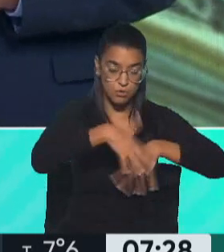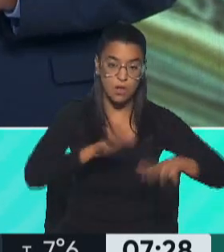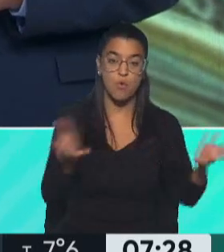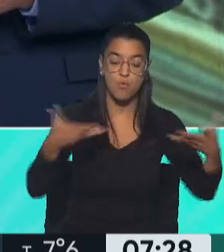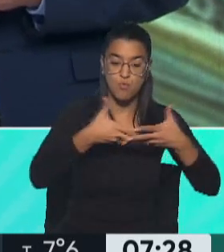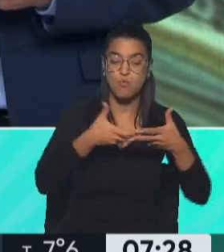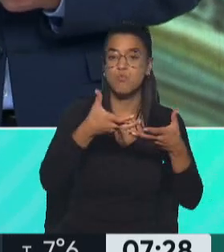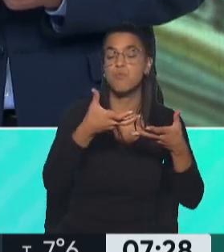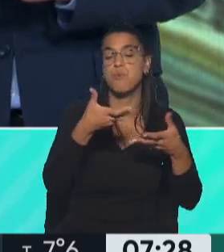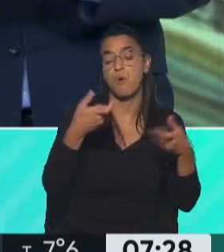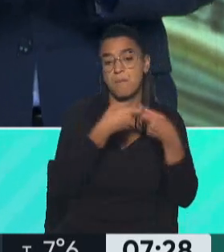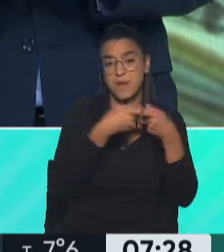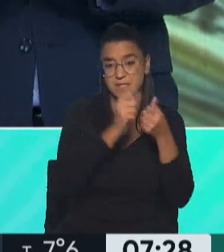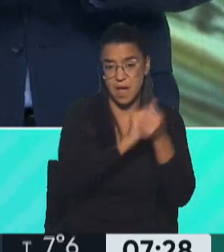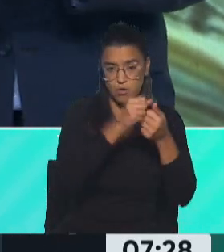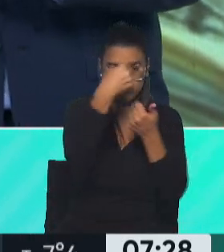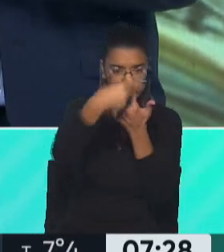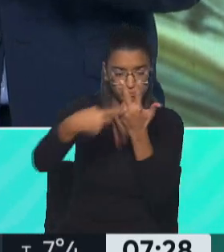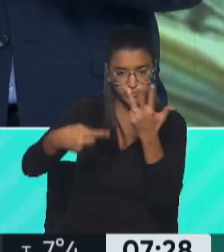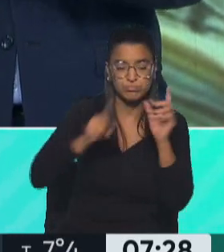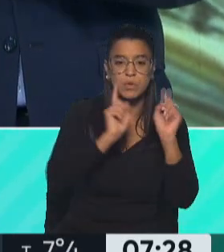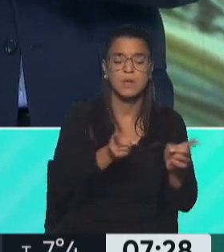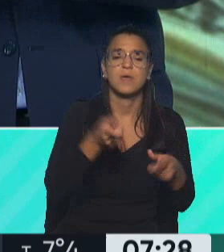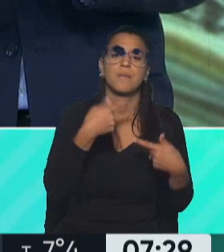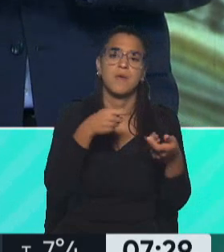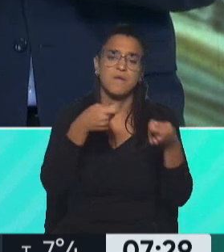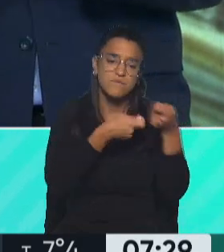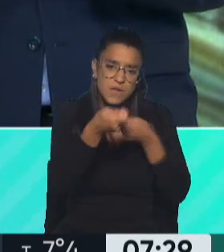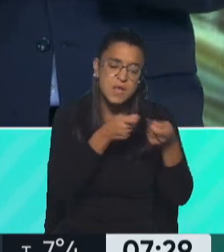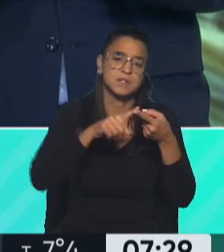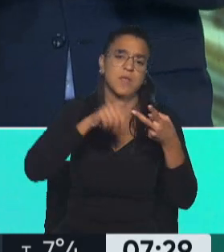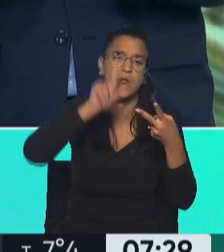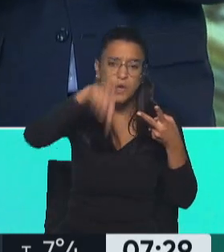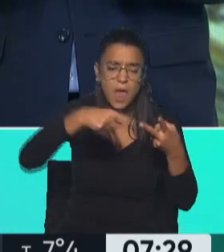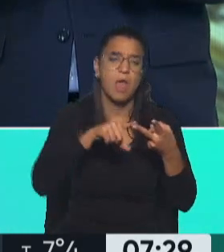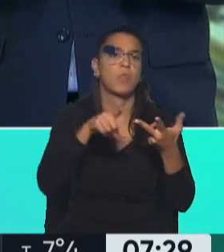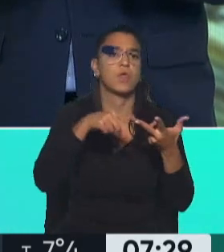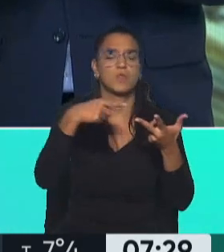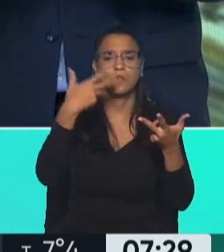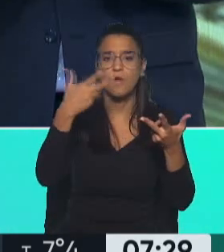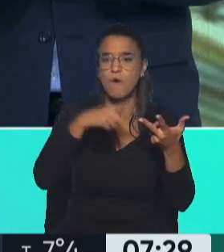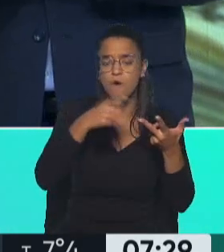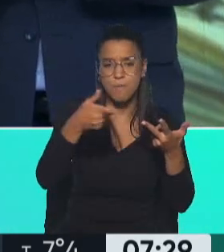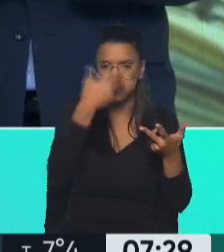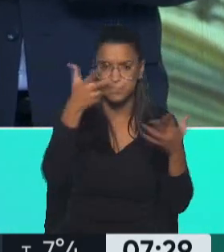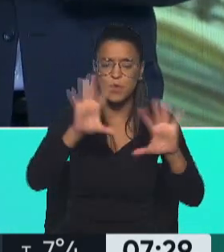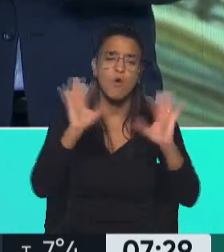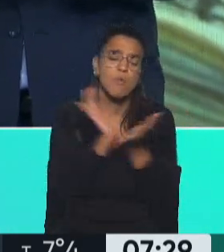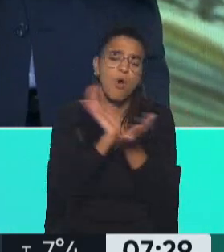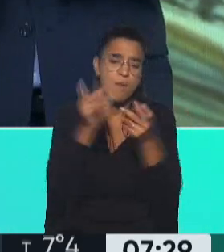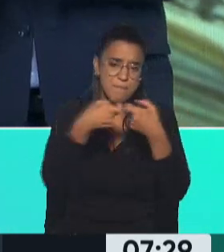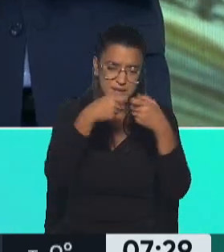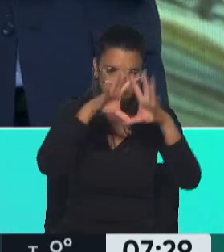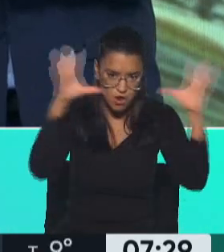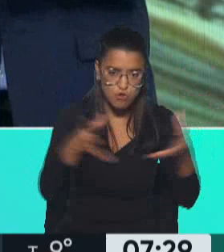grupo de empresarios de varios rubros, servicios financieros, tarjetas de crédito, mundo empresarial,